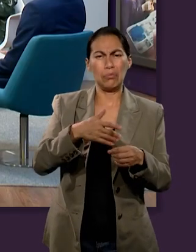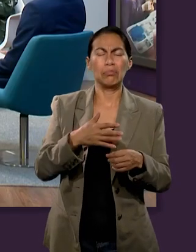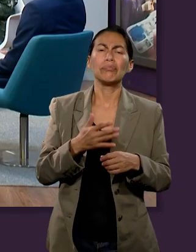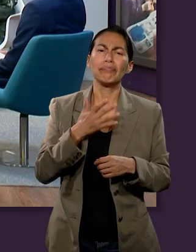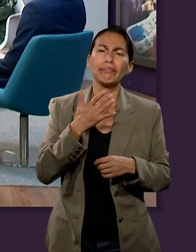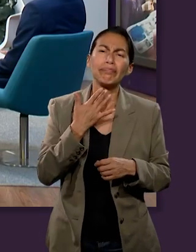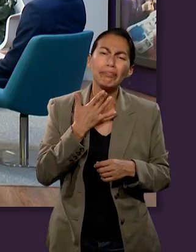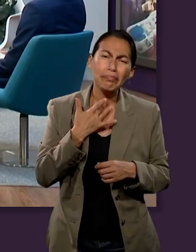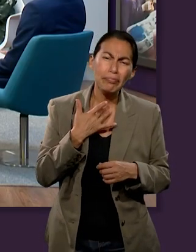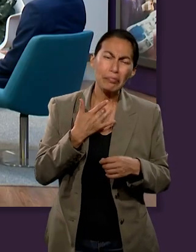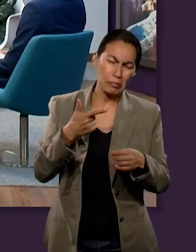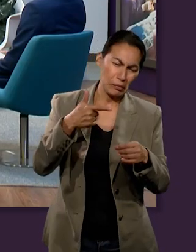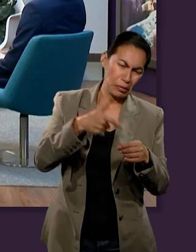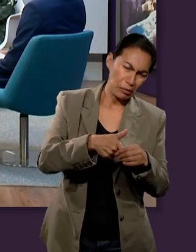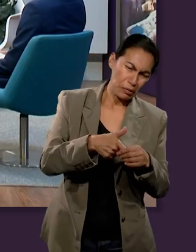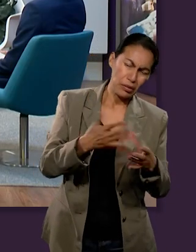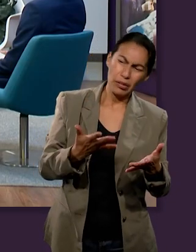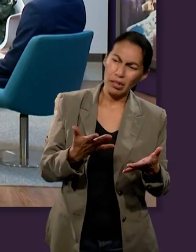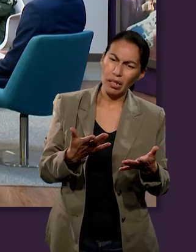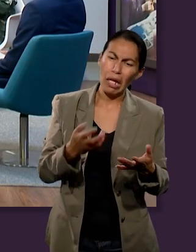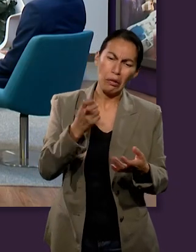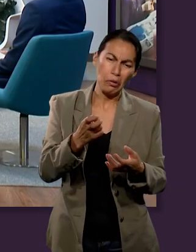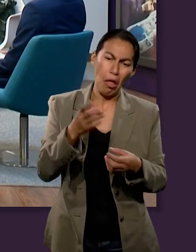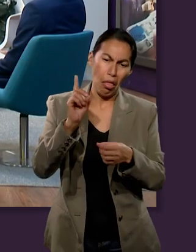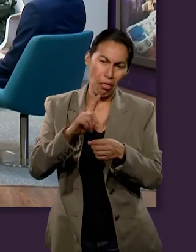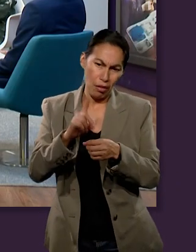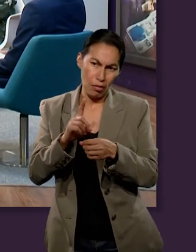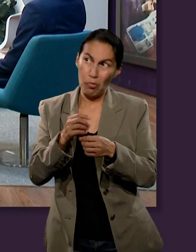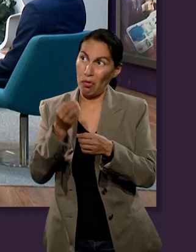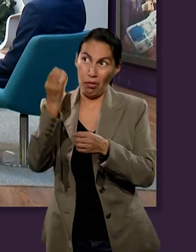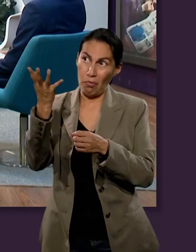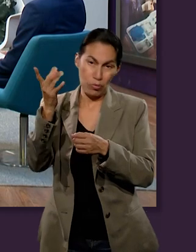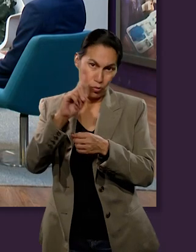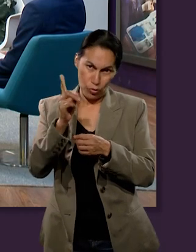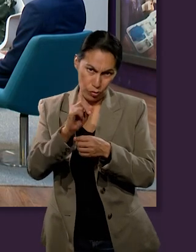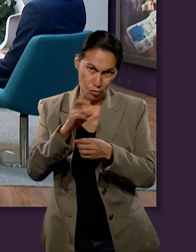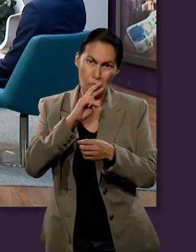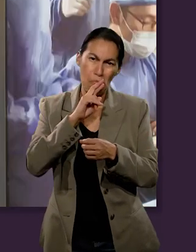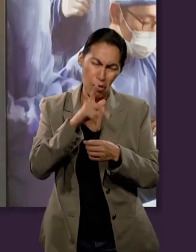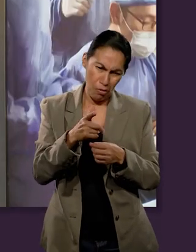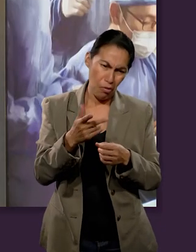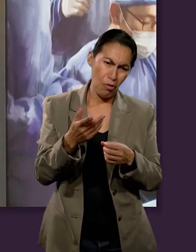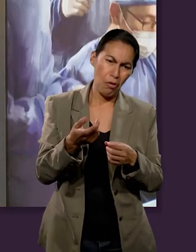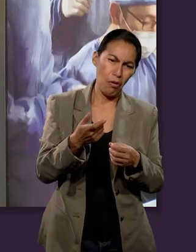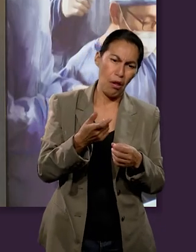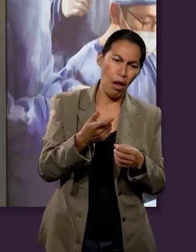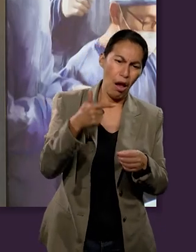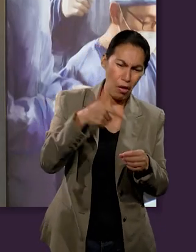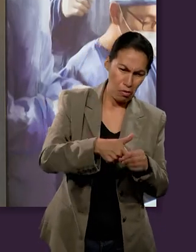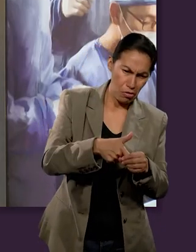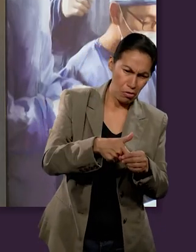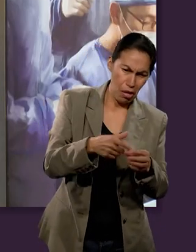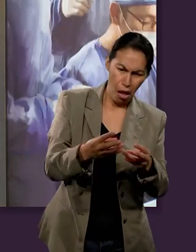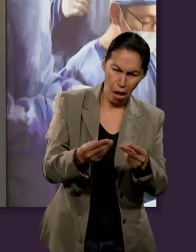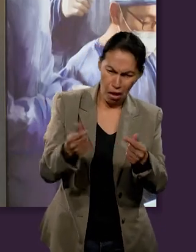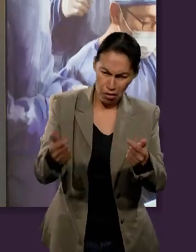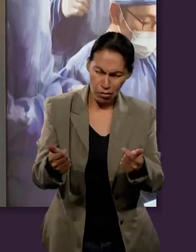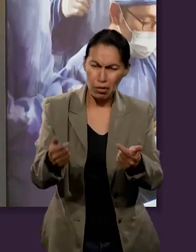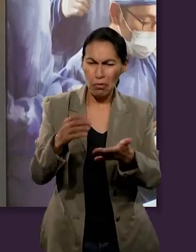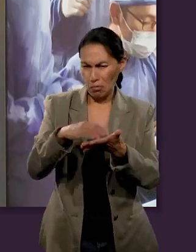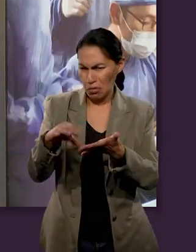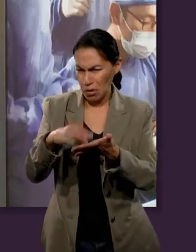Entonces dijimos, bueno, pues, no pasa nada, es igual para la iglesia y llega donde mismo, ¿no? Entonces,